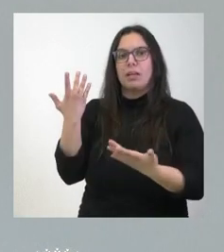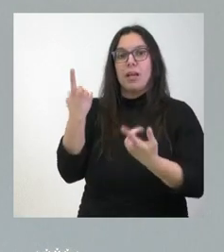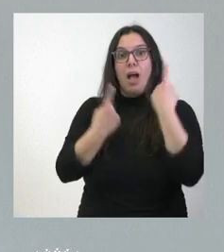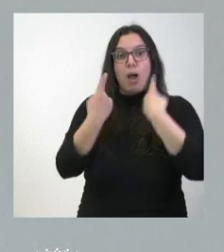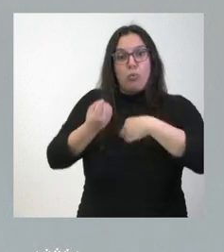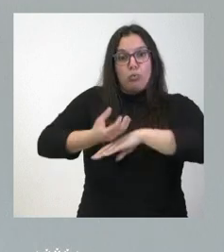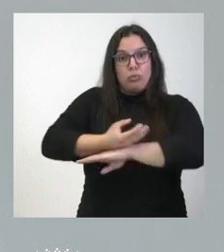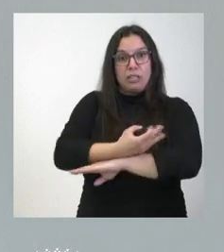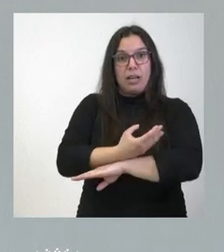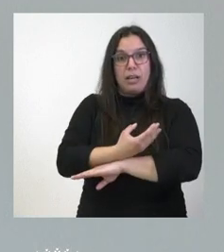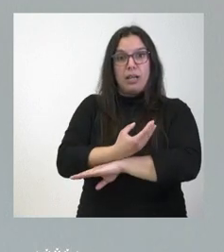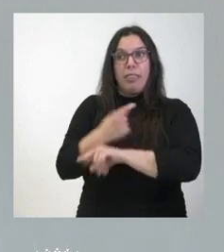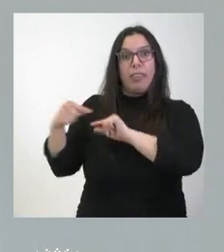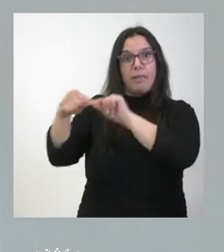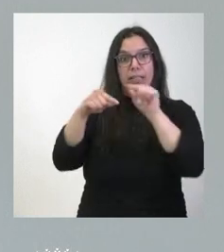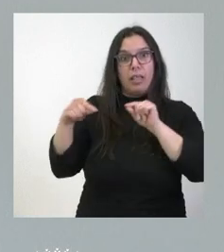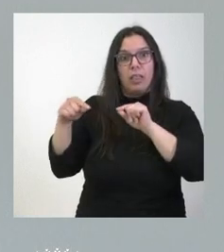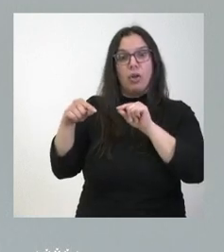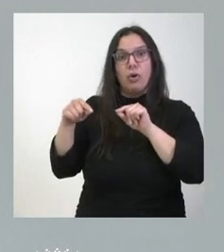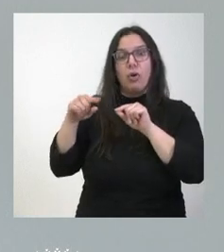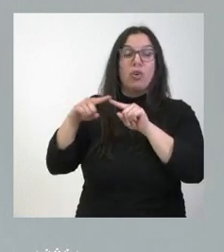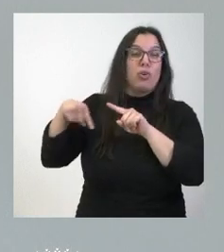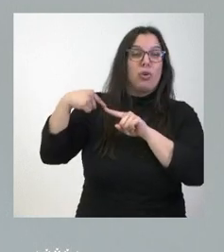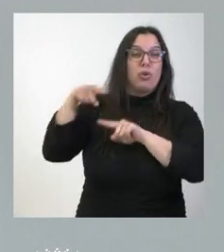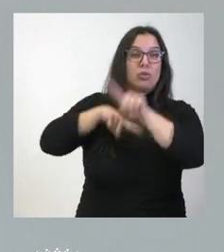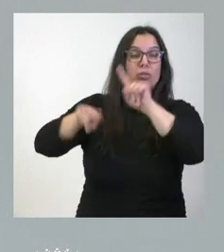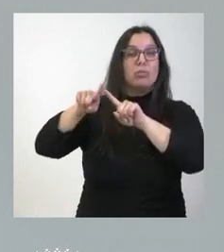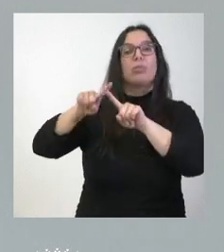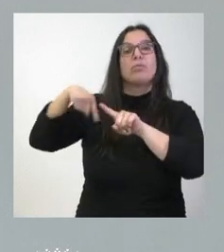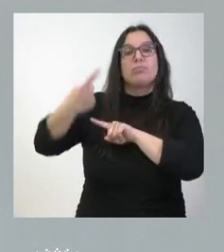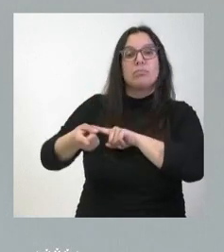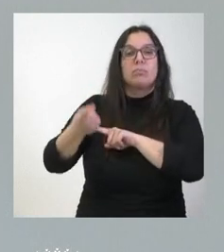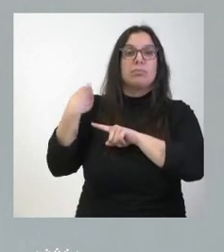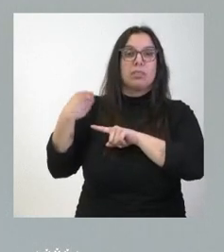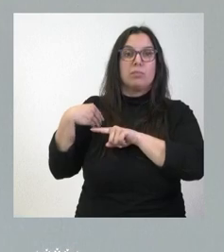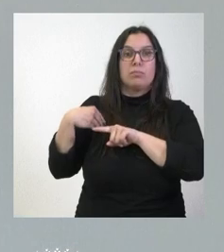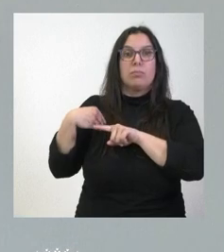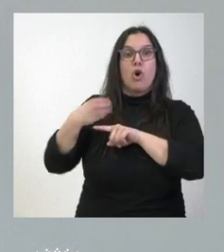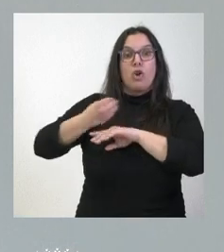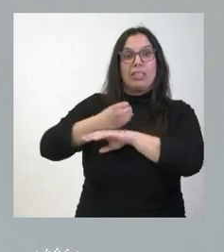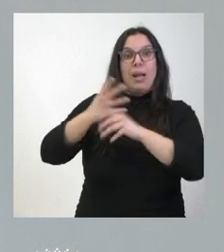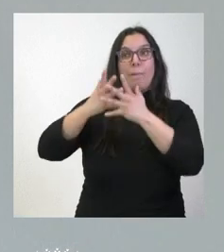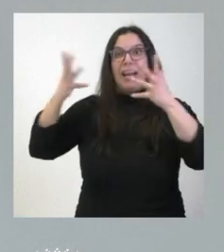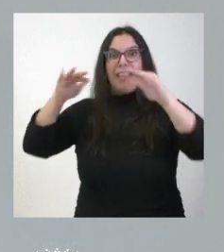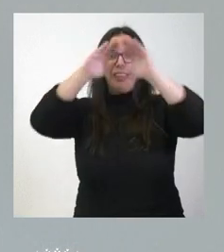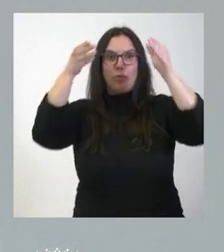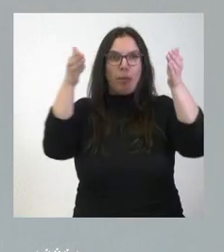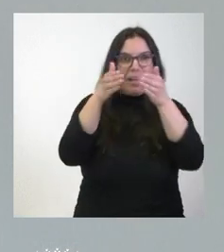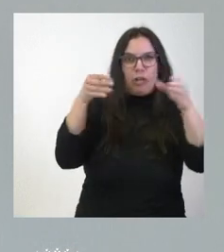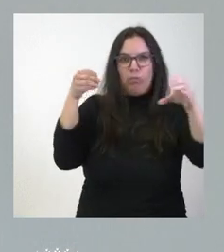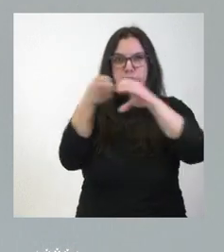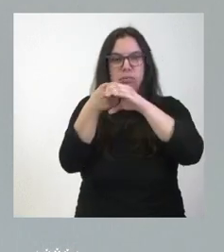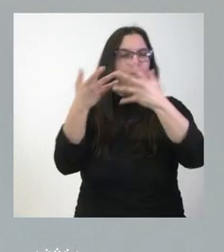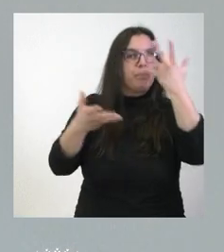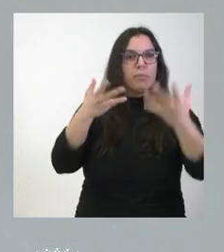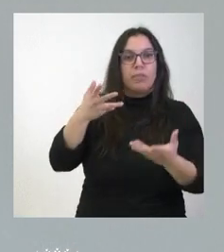que eran objeto de debate como consecuencia del problema de los trenes más grandes que los túneles venían hacia nuestra comunidad autónoma y ha pasado